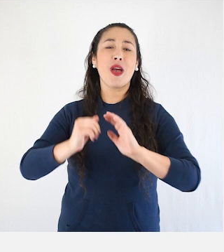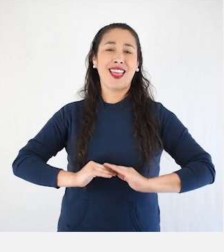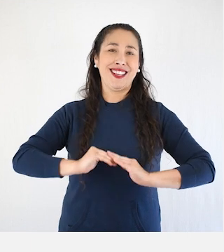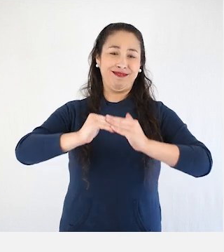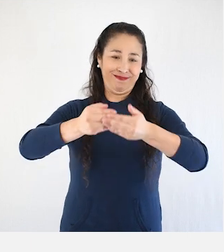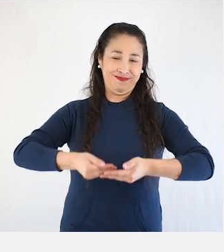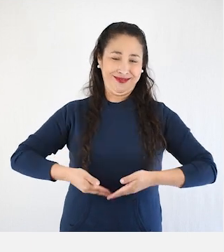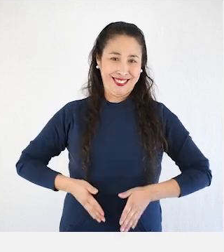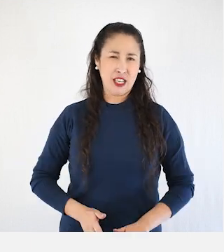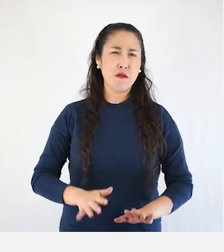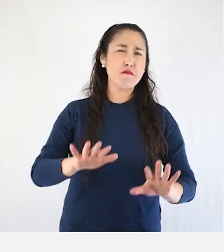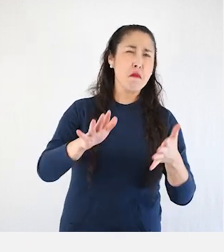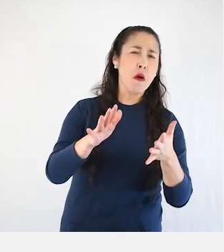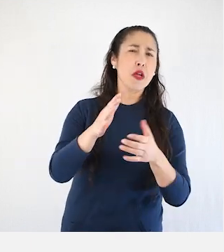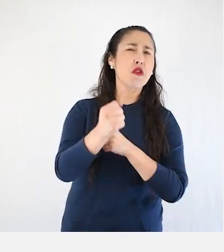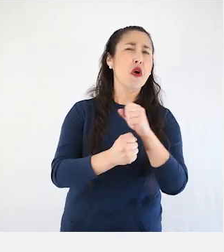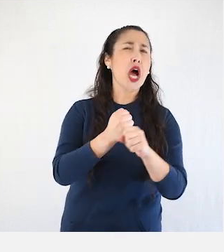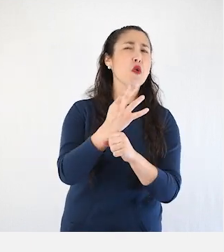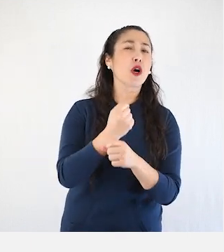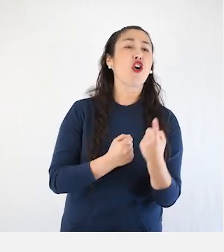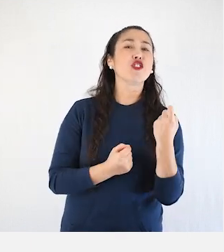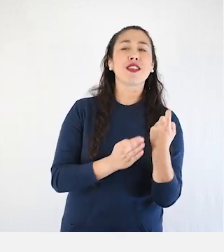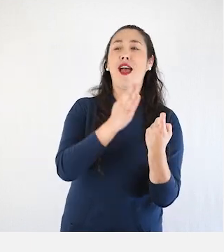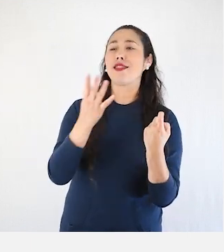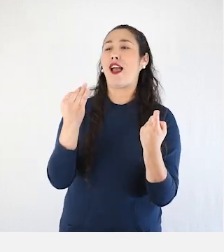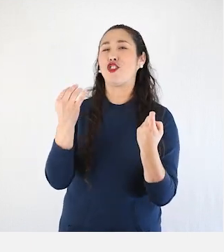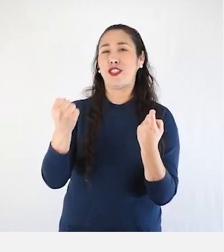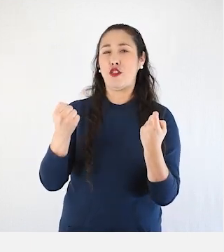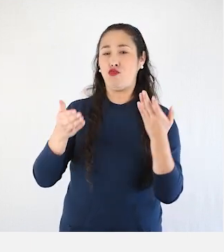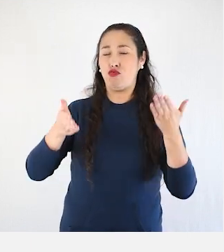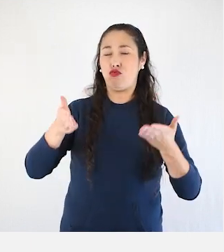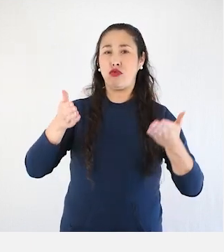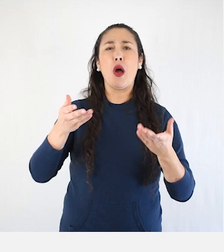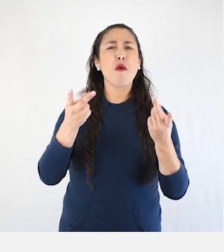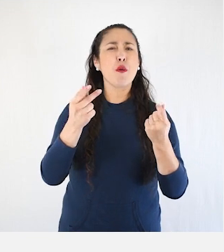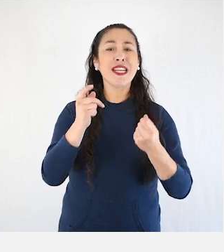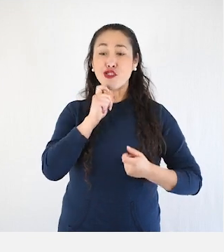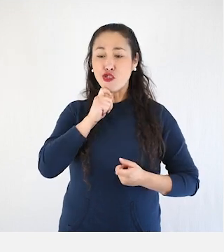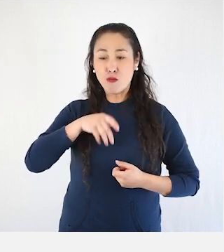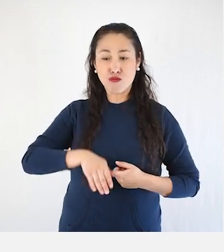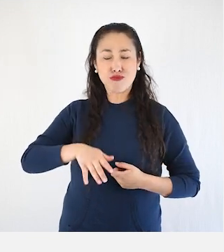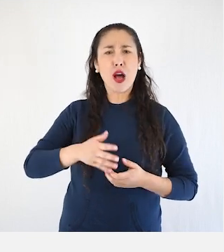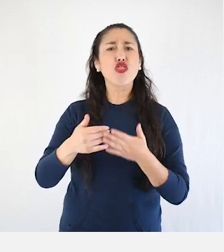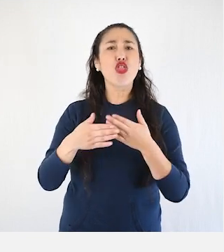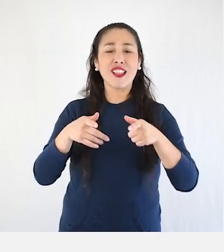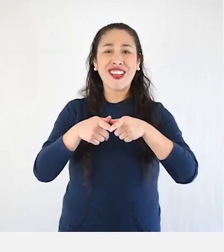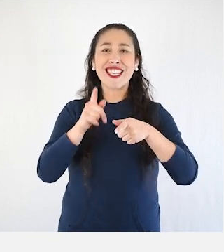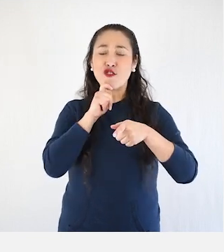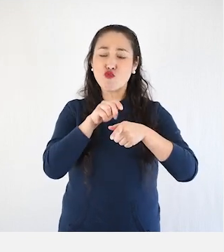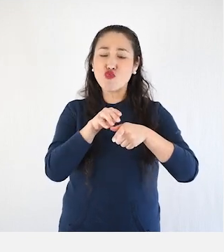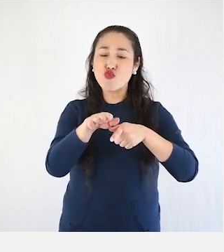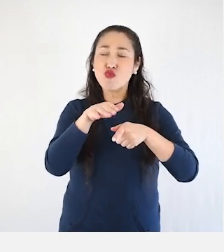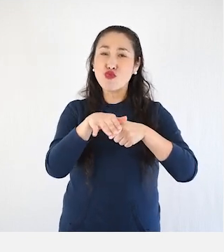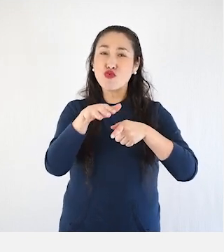hijos o hijas. Embarazarse. Se da aproximadamente entre los 11 y 14 años. Es una especie de sangramiento que sale